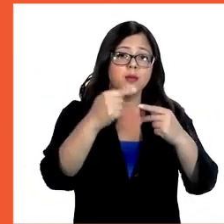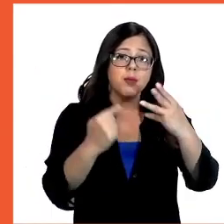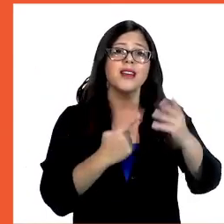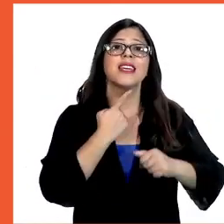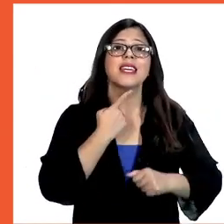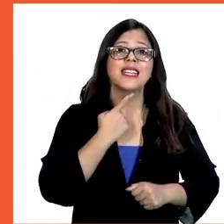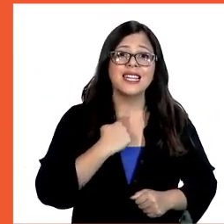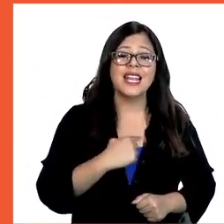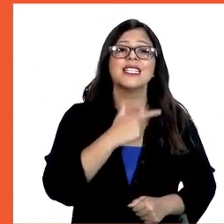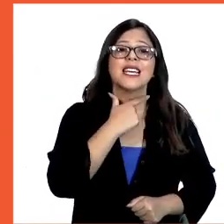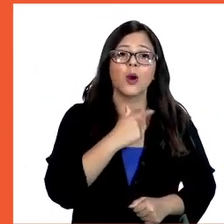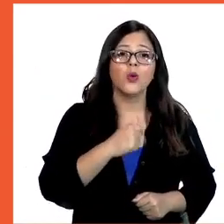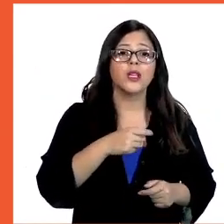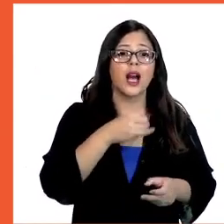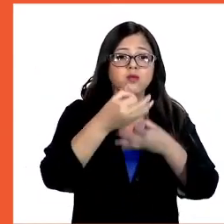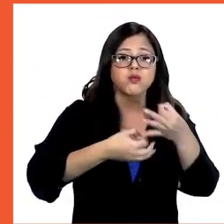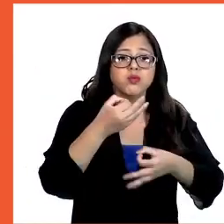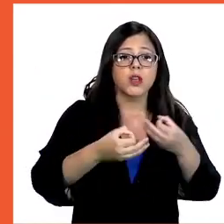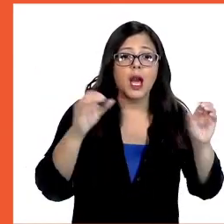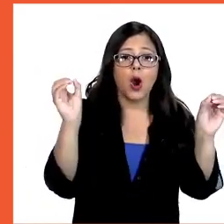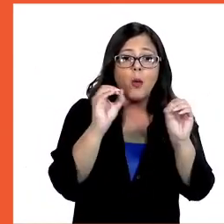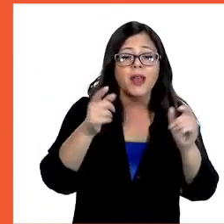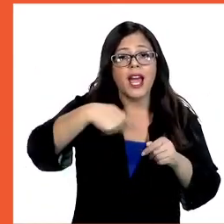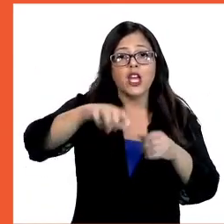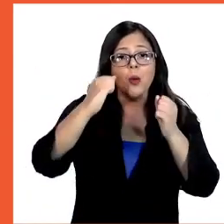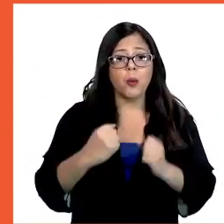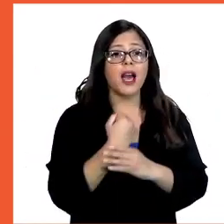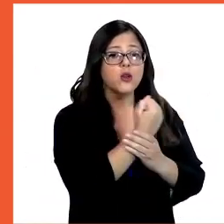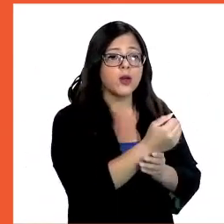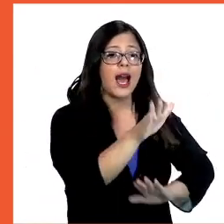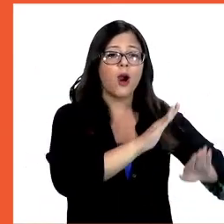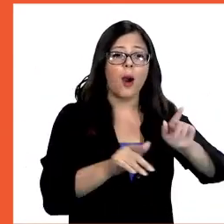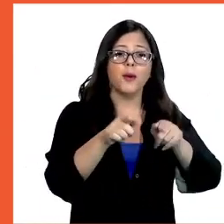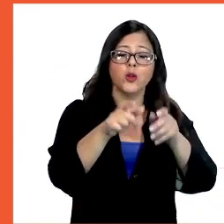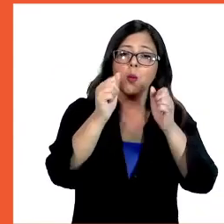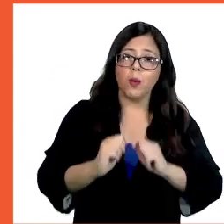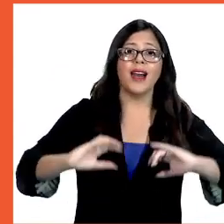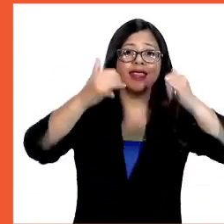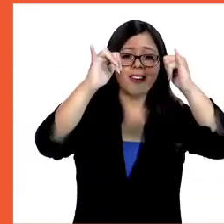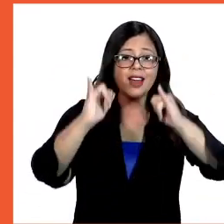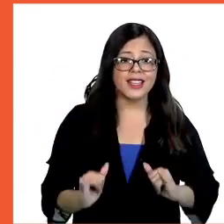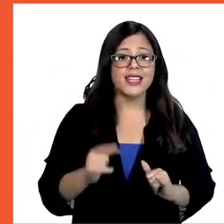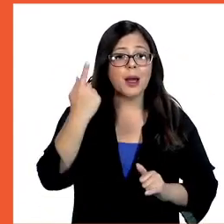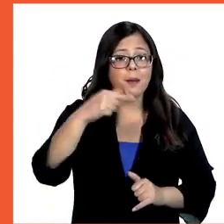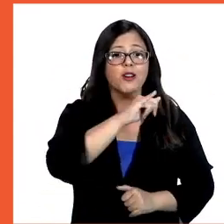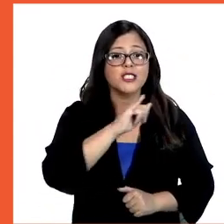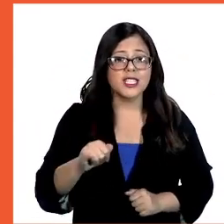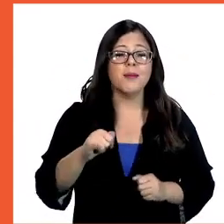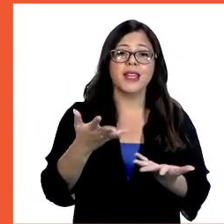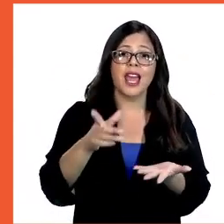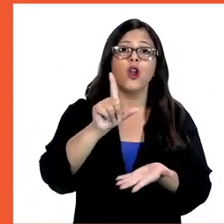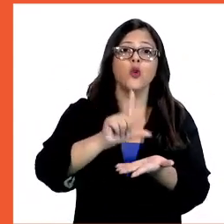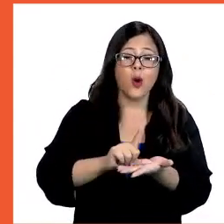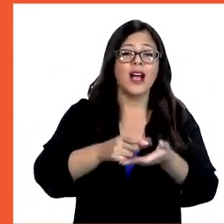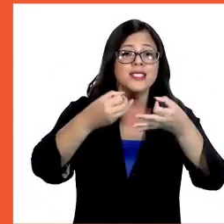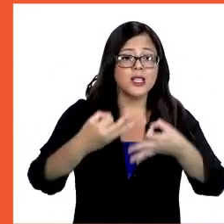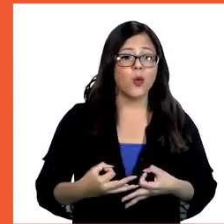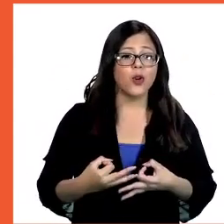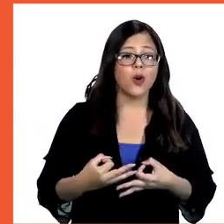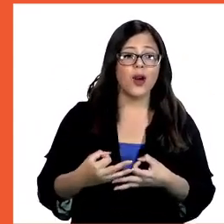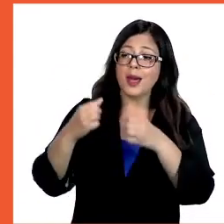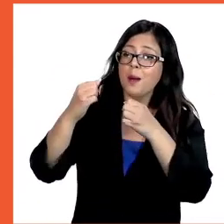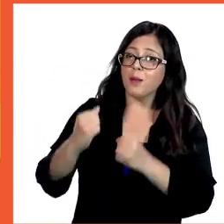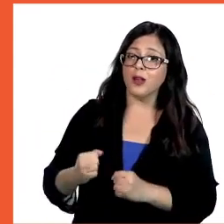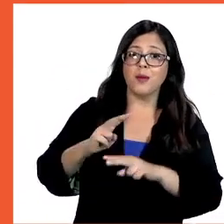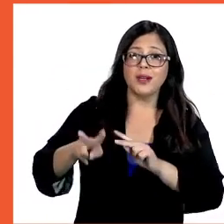les puedes explicar las cosas que te interesan, contarles qué cosas opinas y ellos pueden ayudar a cuidarte, para que puedas divertirte, pero siempre en un entorno